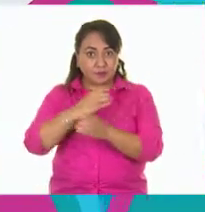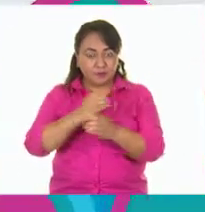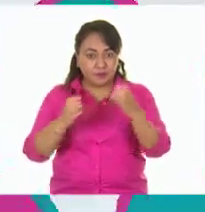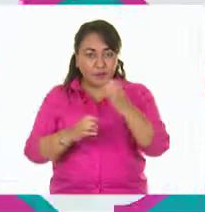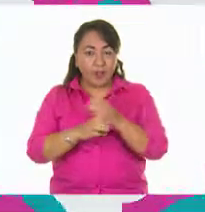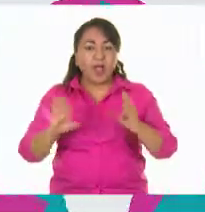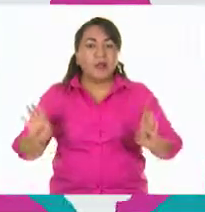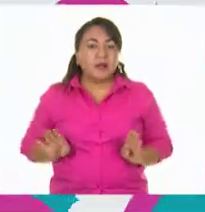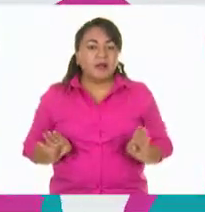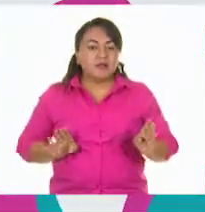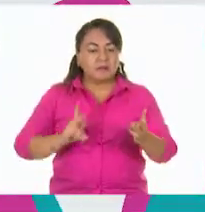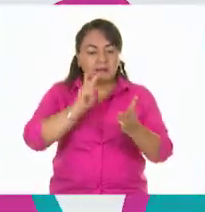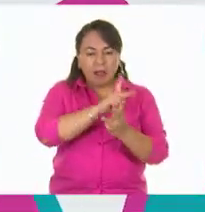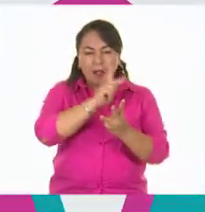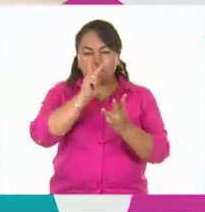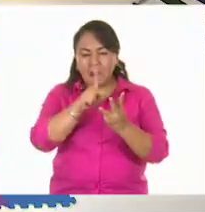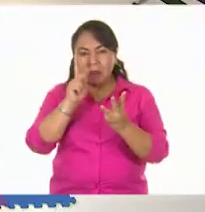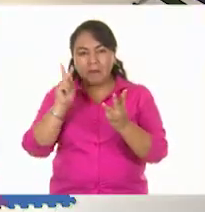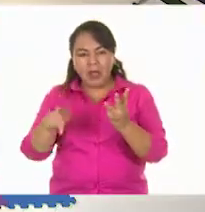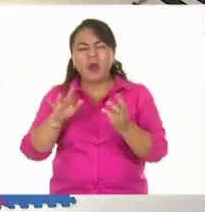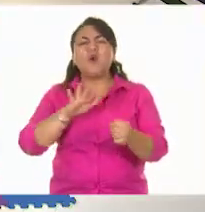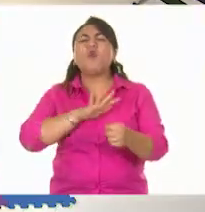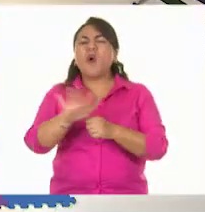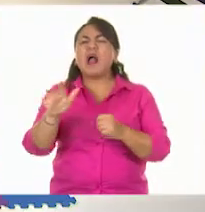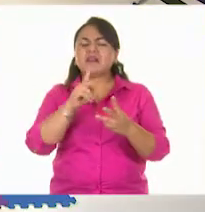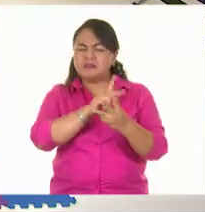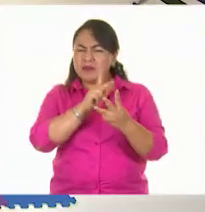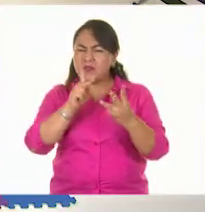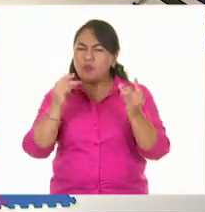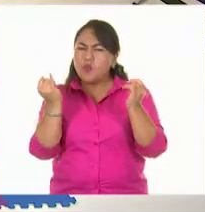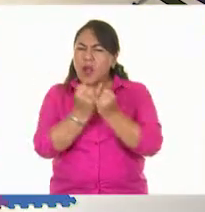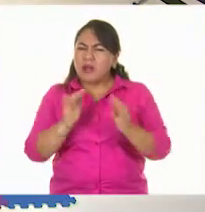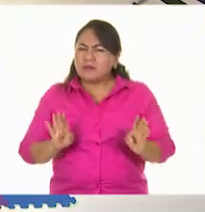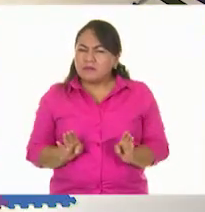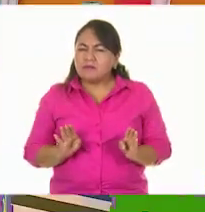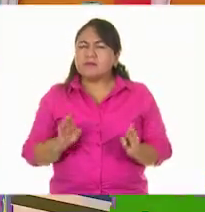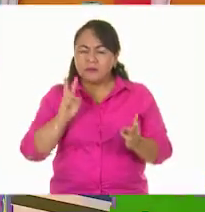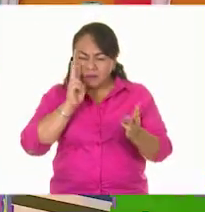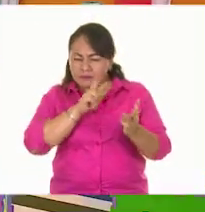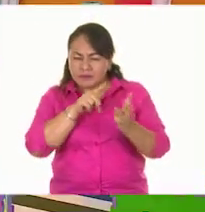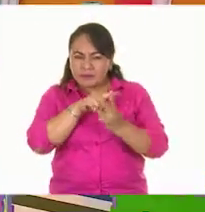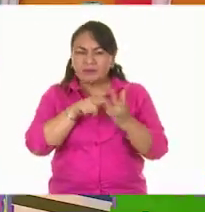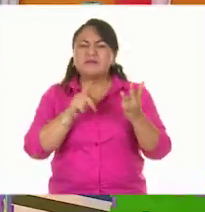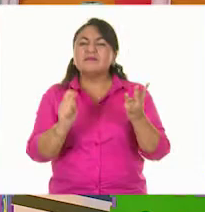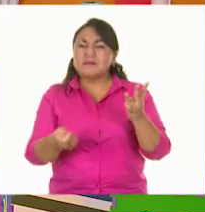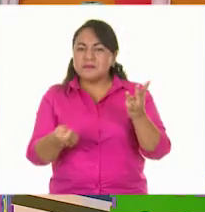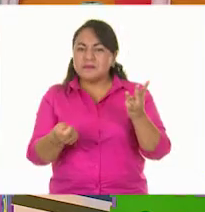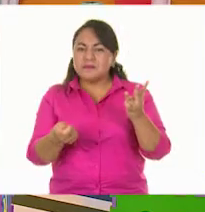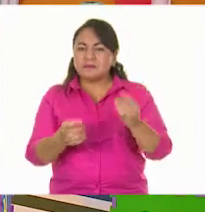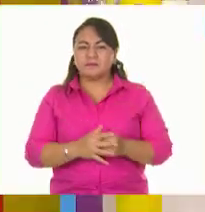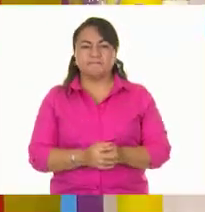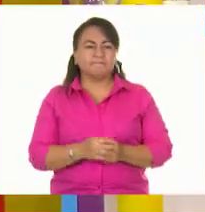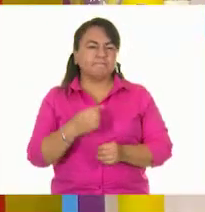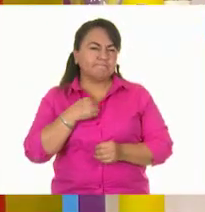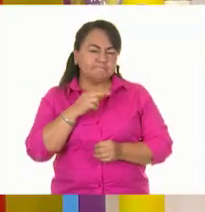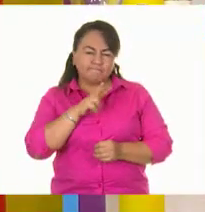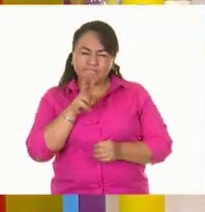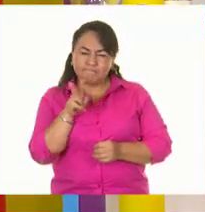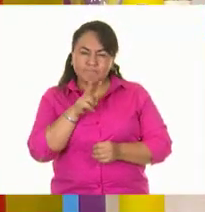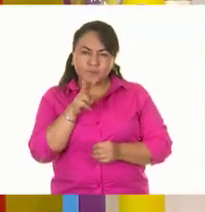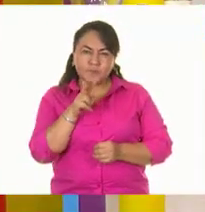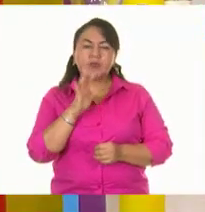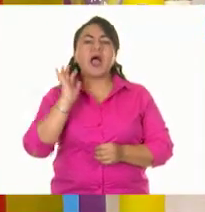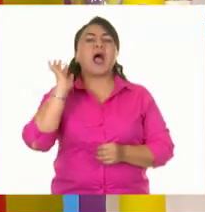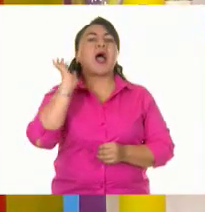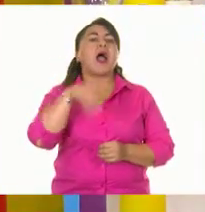características en común. ¿Cuál sería la primera característica de los sólidos que podemos distinguir en estos objetos? La primera característica de los